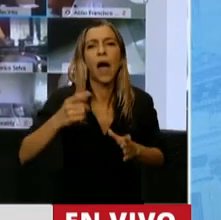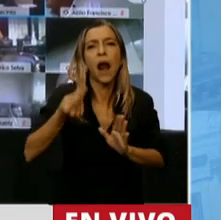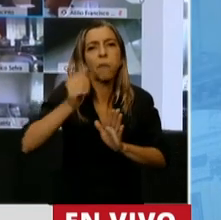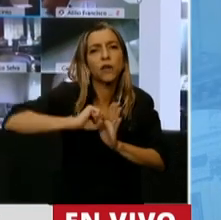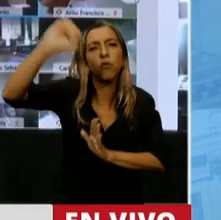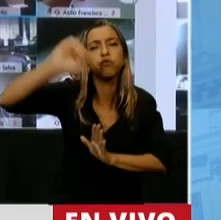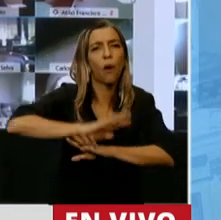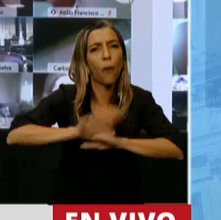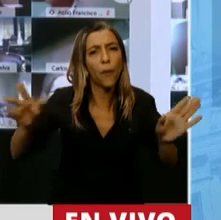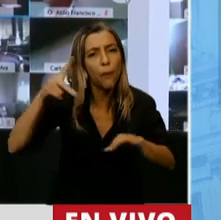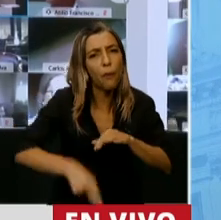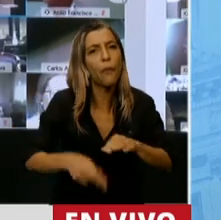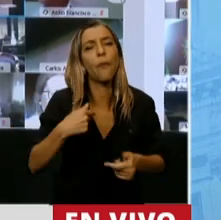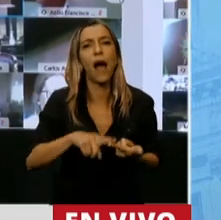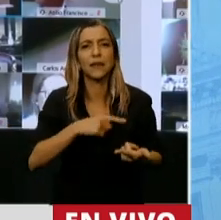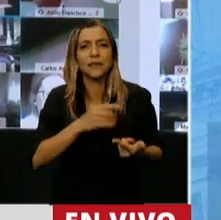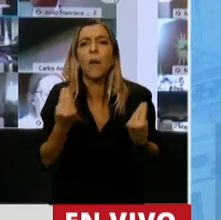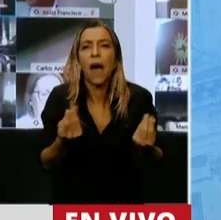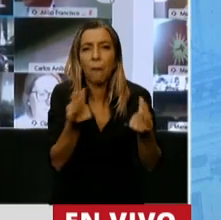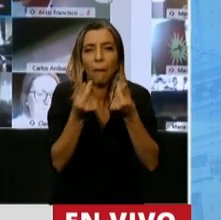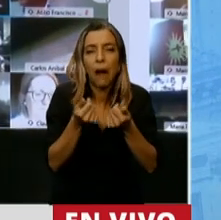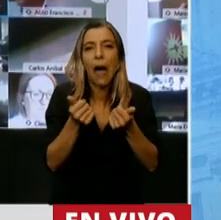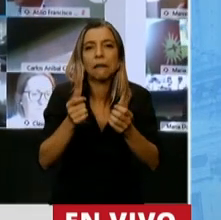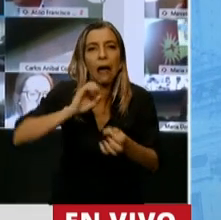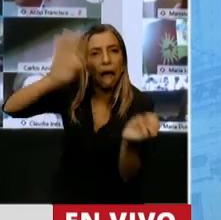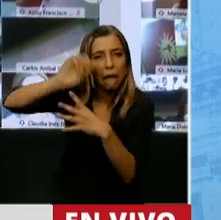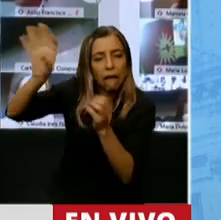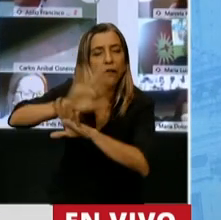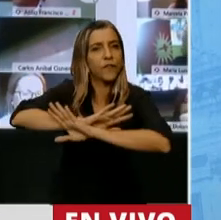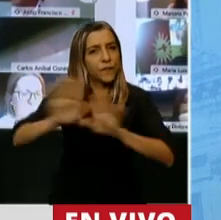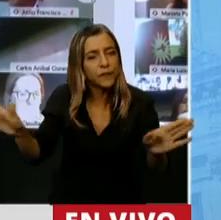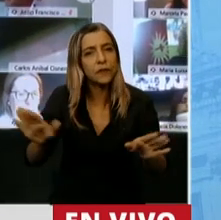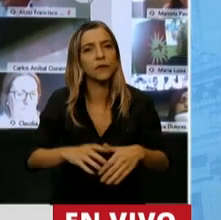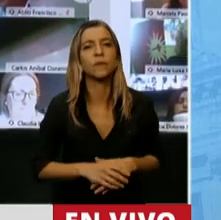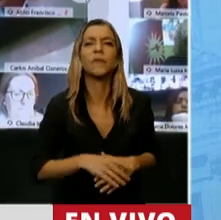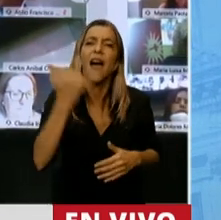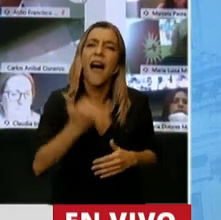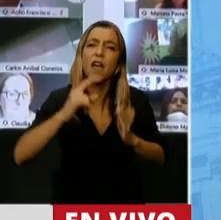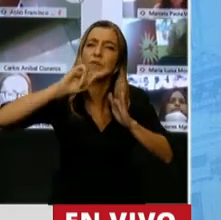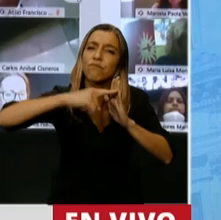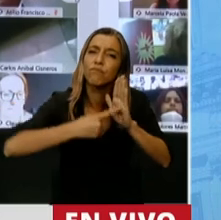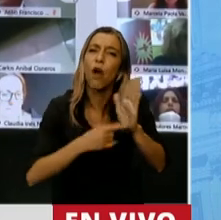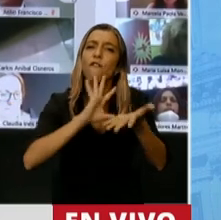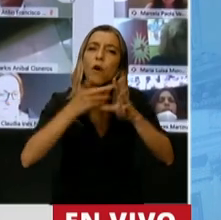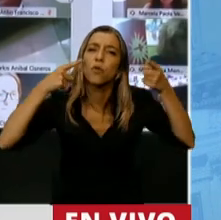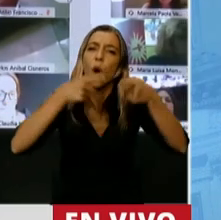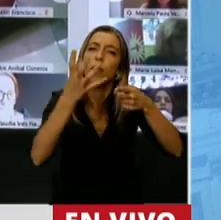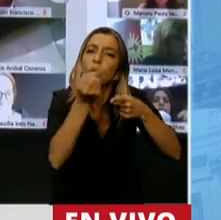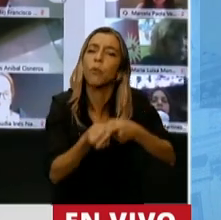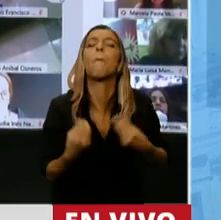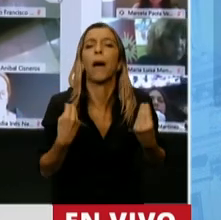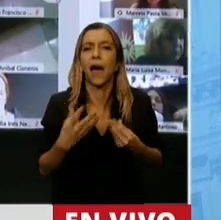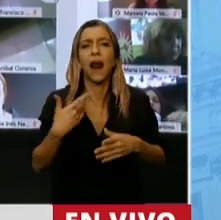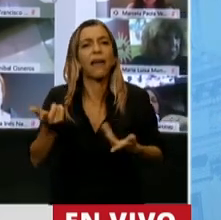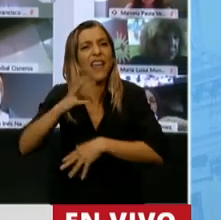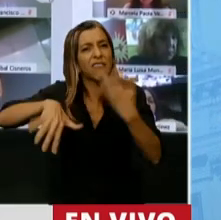la nacionalización de la banca para evitar la fuga de capitales, un conjunto de medidas, Presidente, para que esta crisis no la paguen los trabajadores y